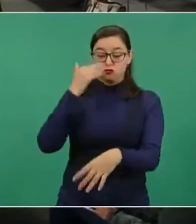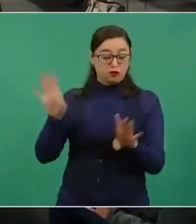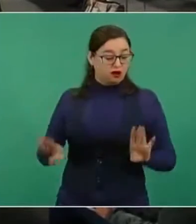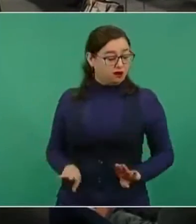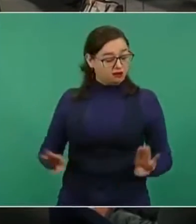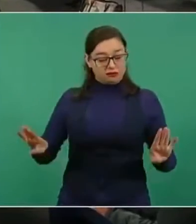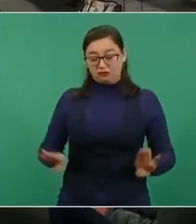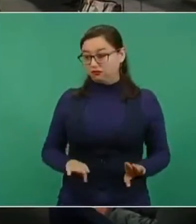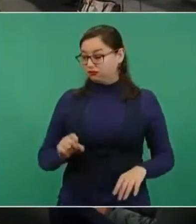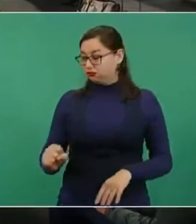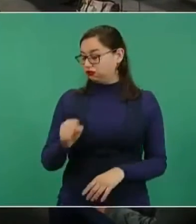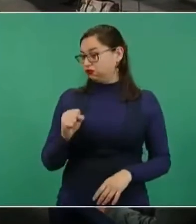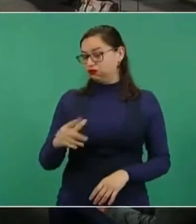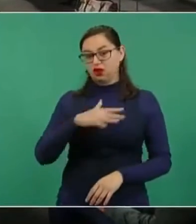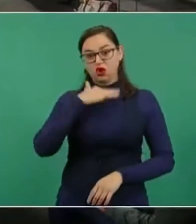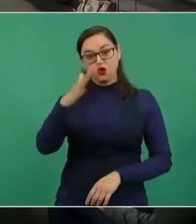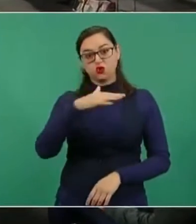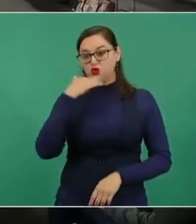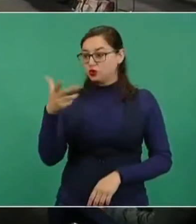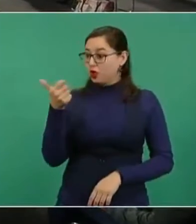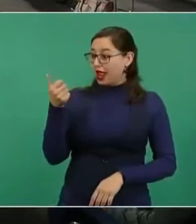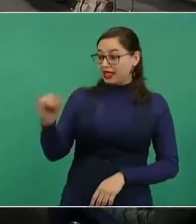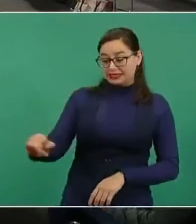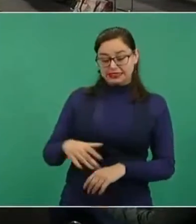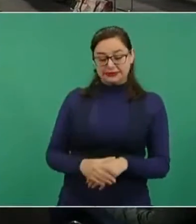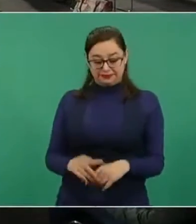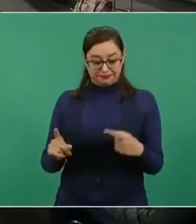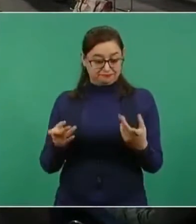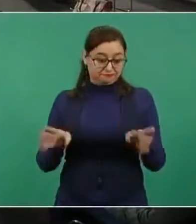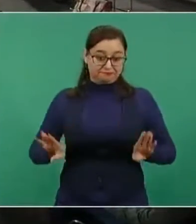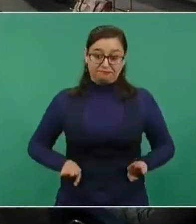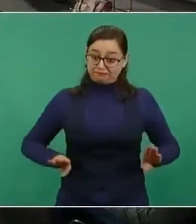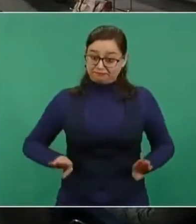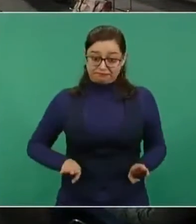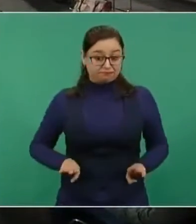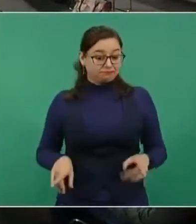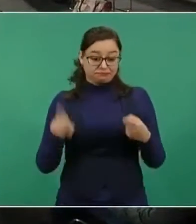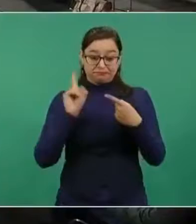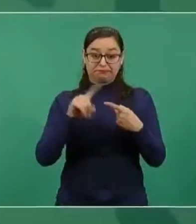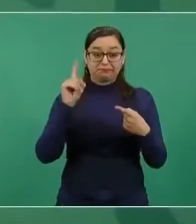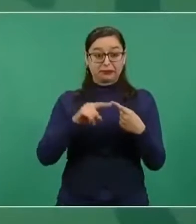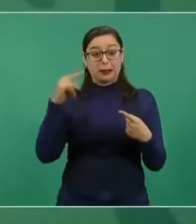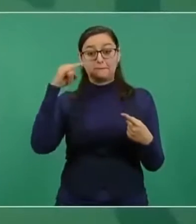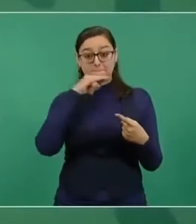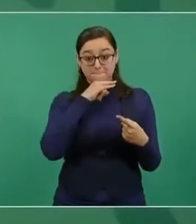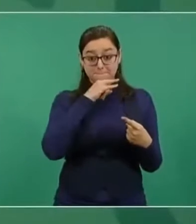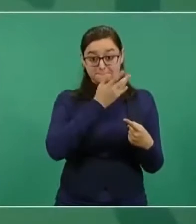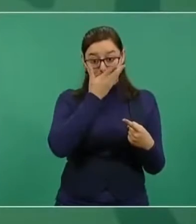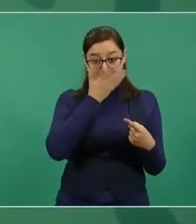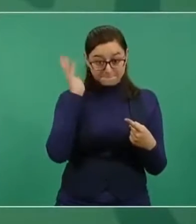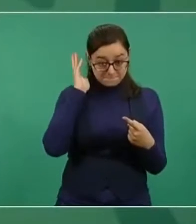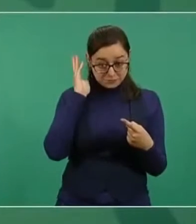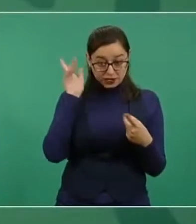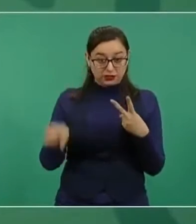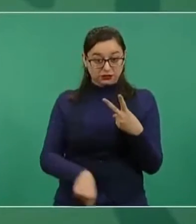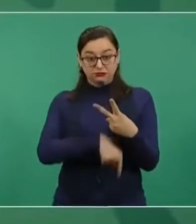del conservadurismo. Uno es la hipocresía y el otro distintivo